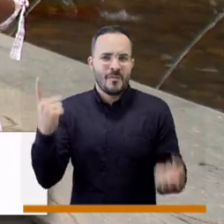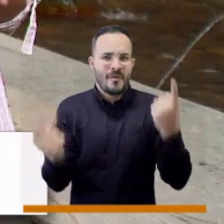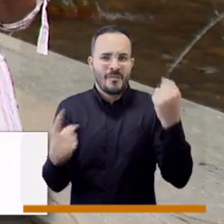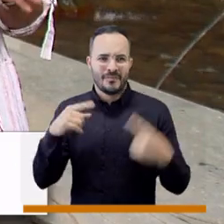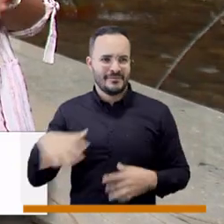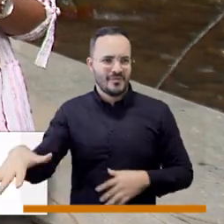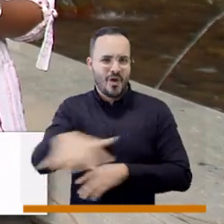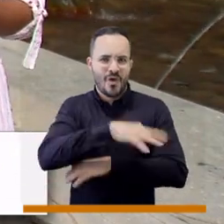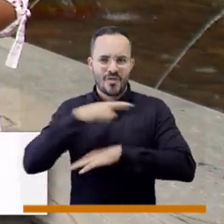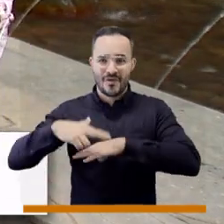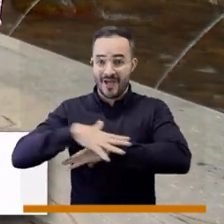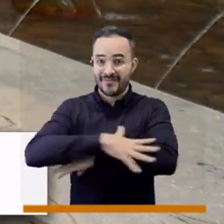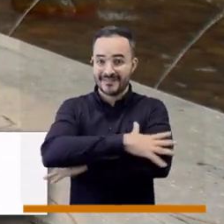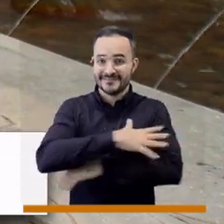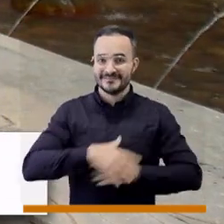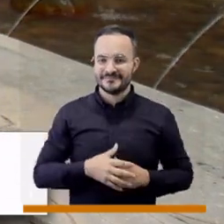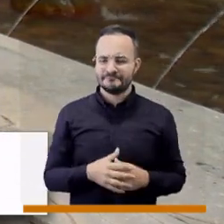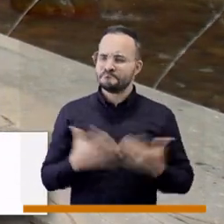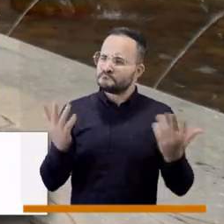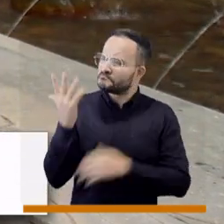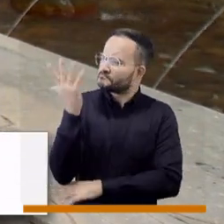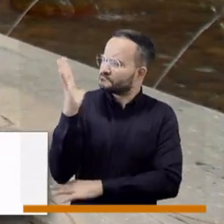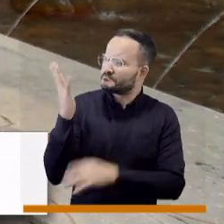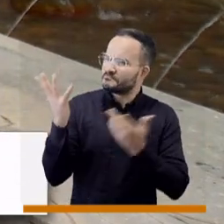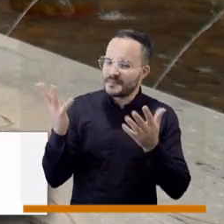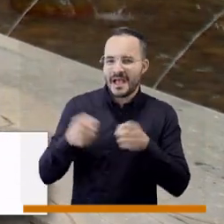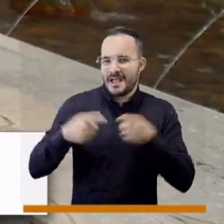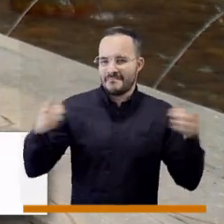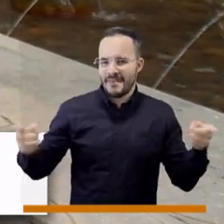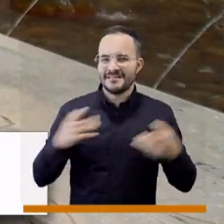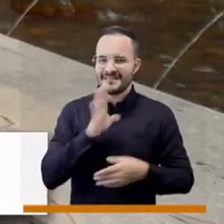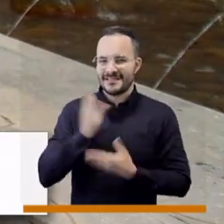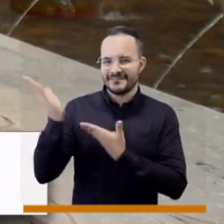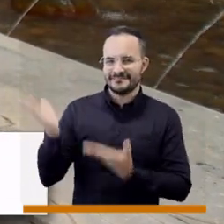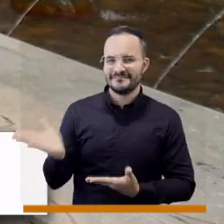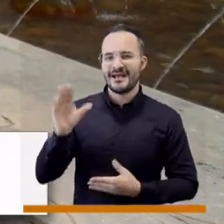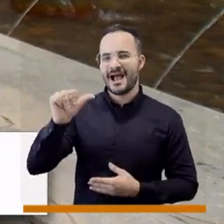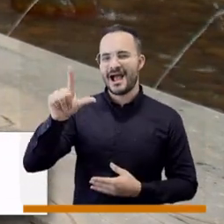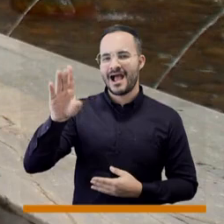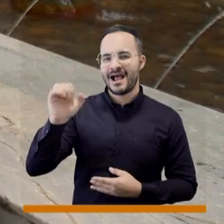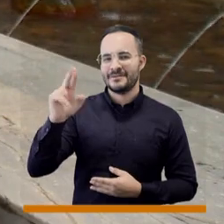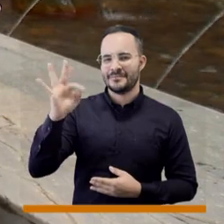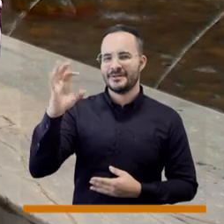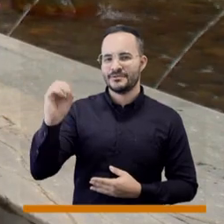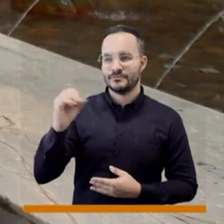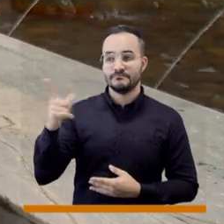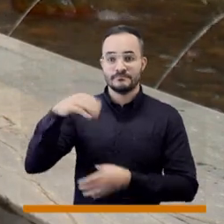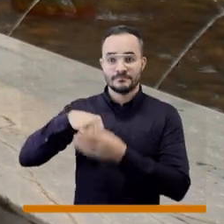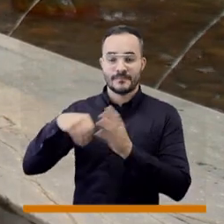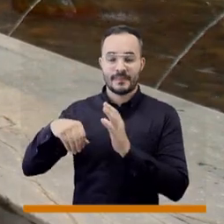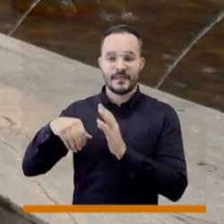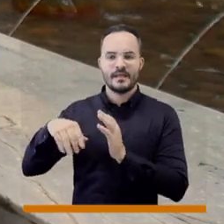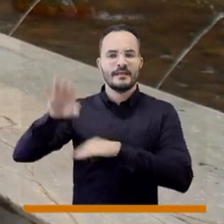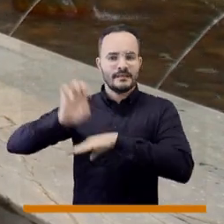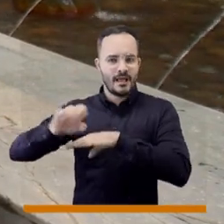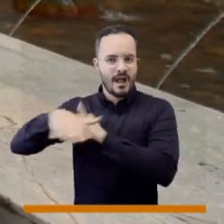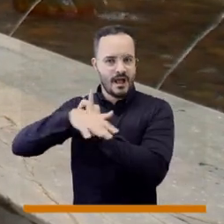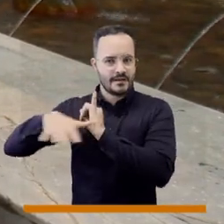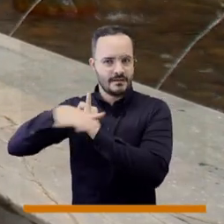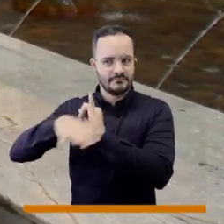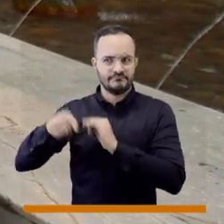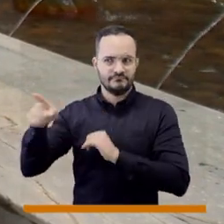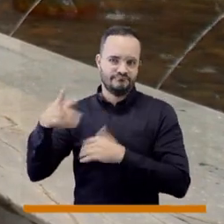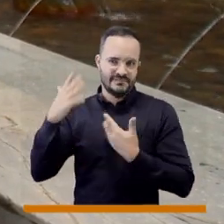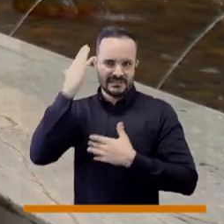de estos hermosos e imponentes árboles, estamos con Alberto Peña del Área Metropolitana, autoridad ambiental,